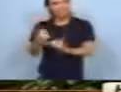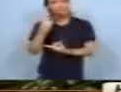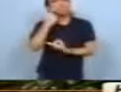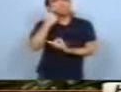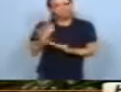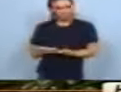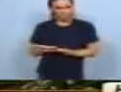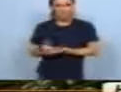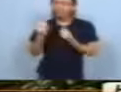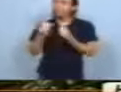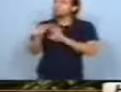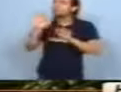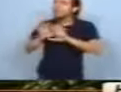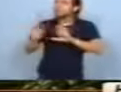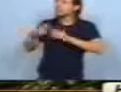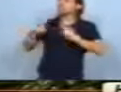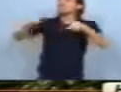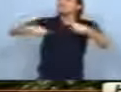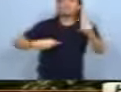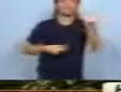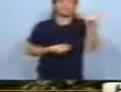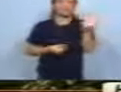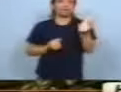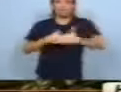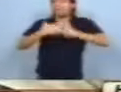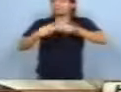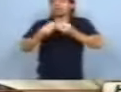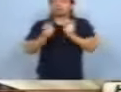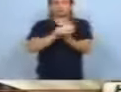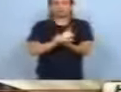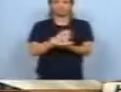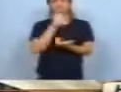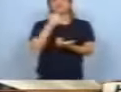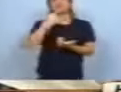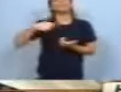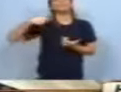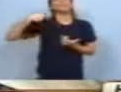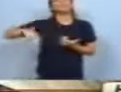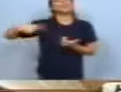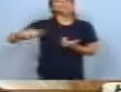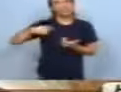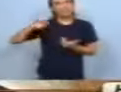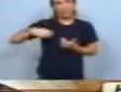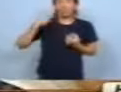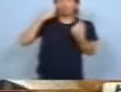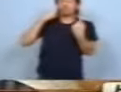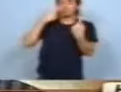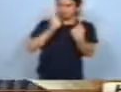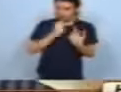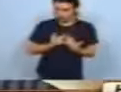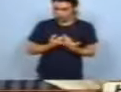¿Cómo se instrumenta todo? ¿Cómo sale el dinero? ¿Cómo por dónde pasa? El instrumento es el siguiente. El municipio pide.